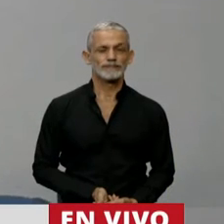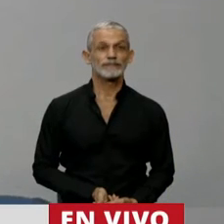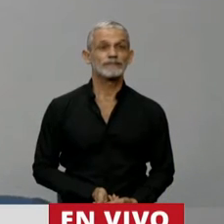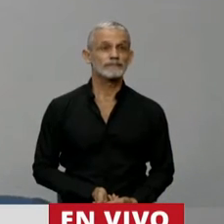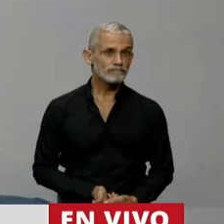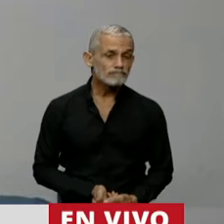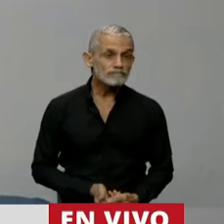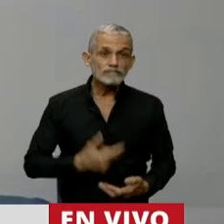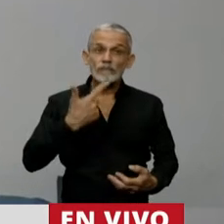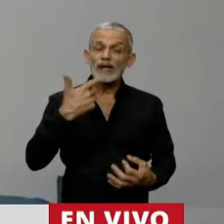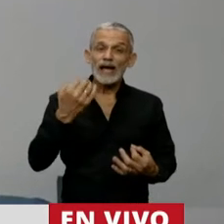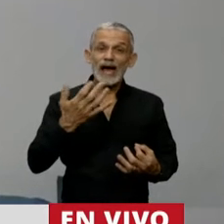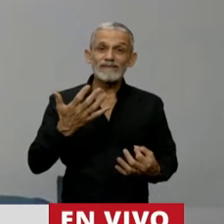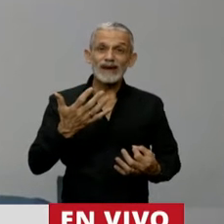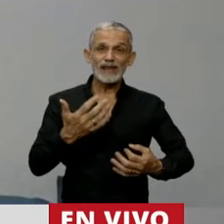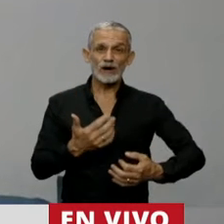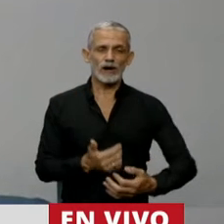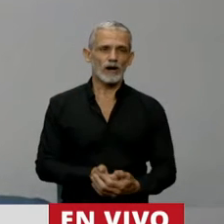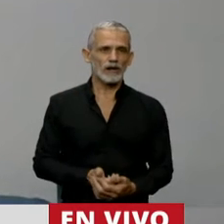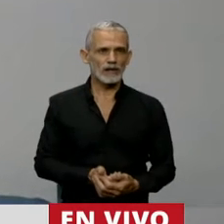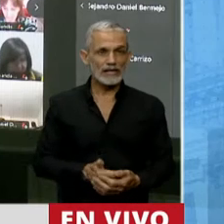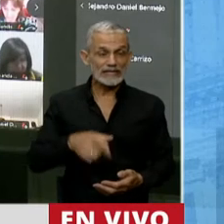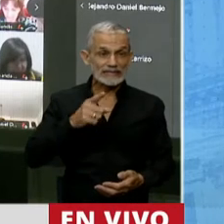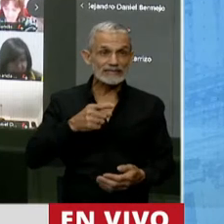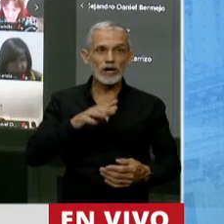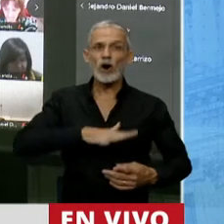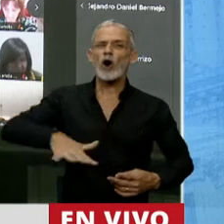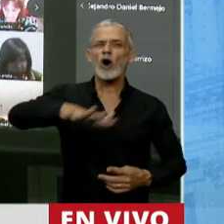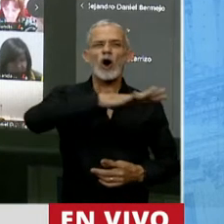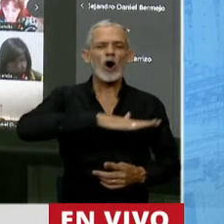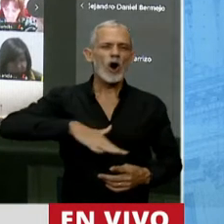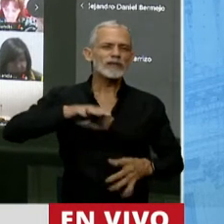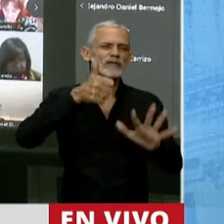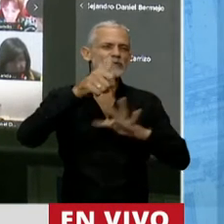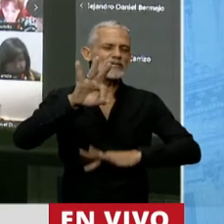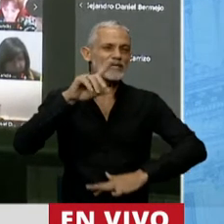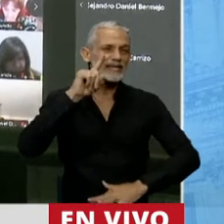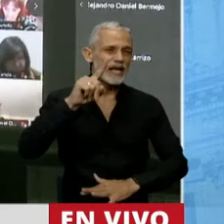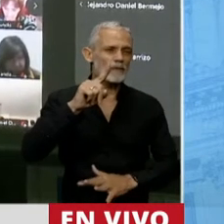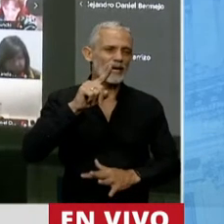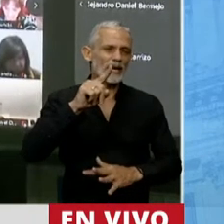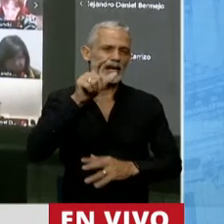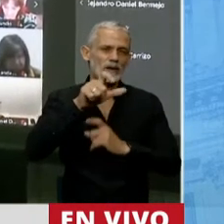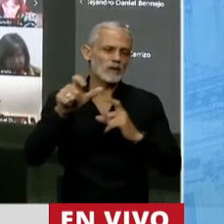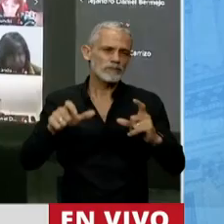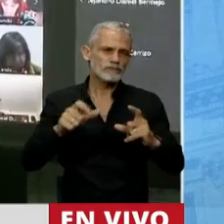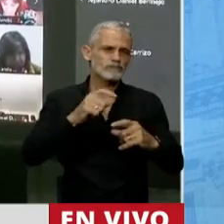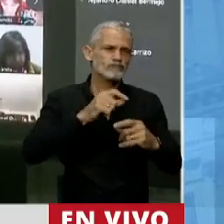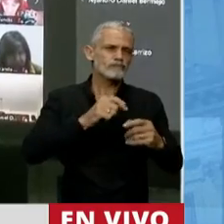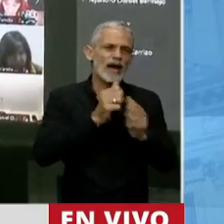Y la verdad, señor presidente, que en un contexto donde 60.000 pibes cerraron sus puertas,